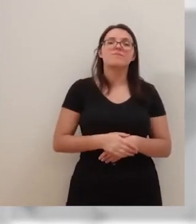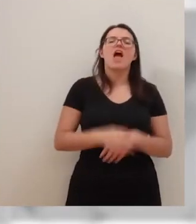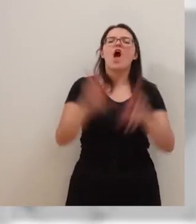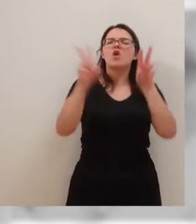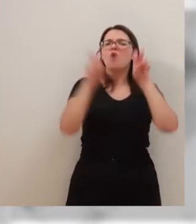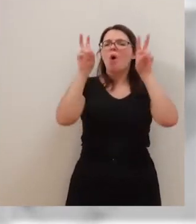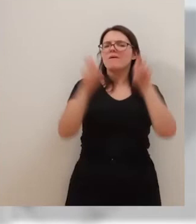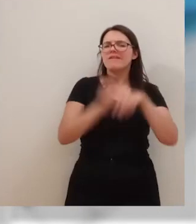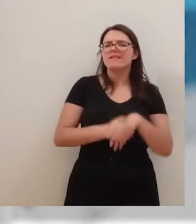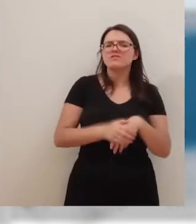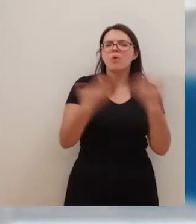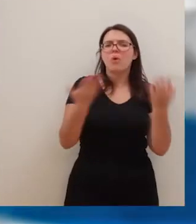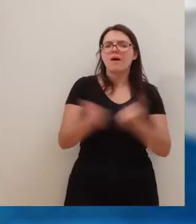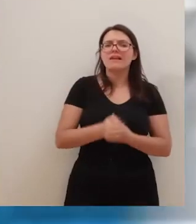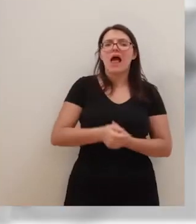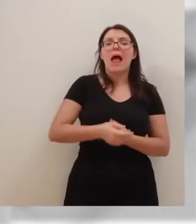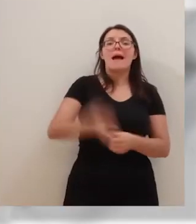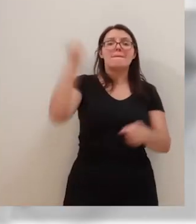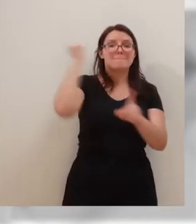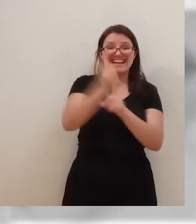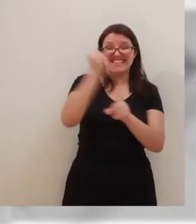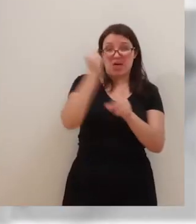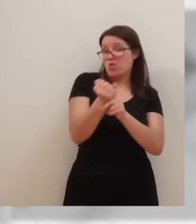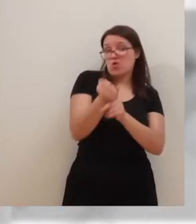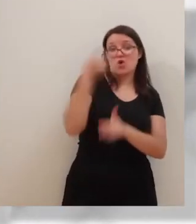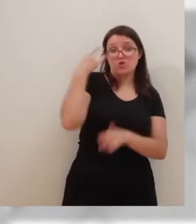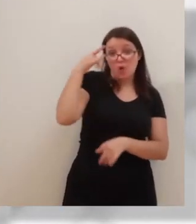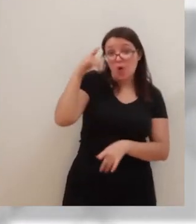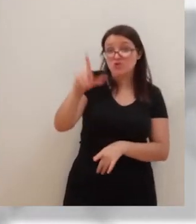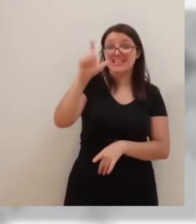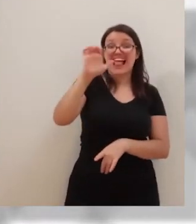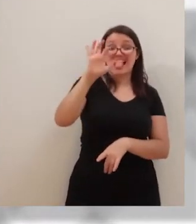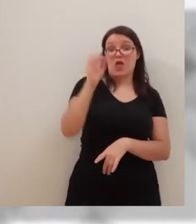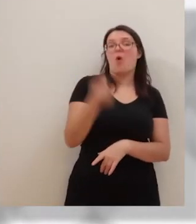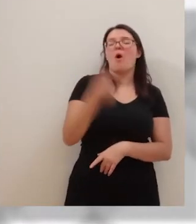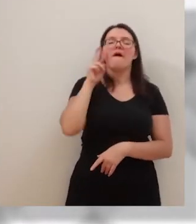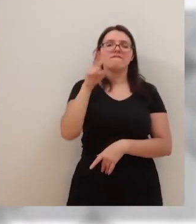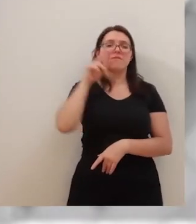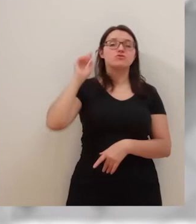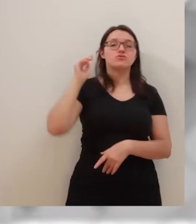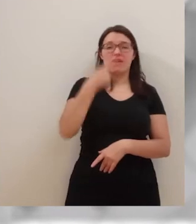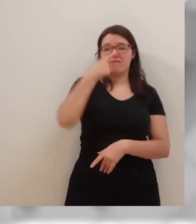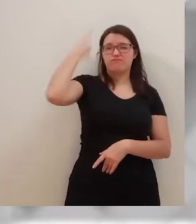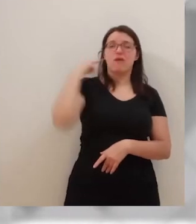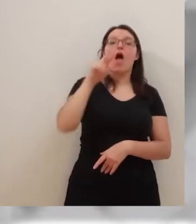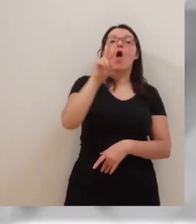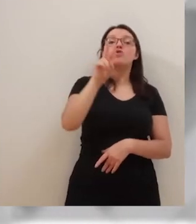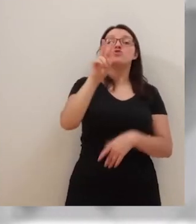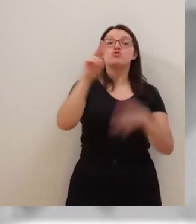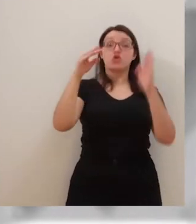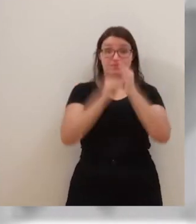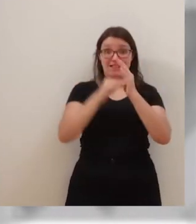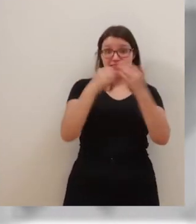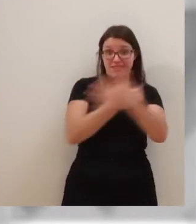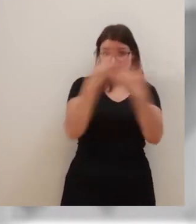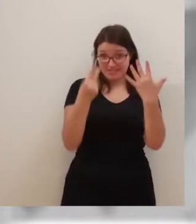novedades, tenemos un debutante como Matador de Toros que es Leo Valadez, que es una buena noticia y además lo vimos torear en esta misma plaza en 2017 como novillero.